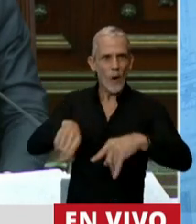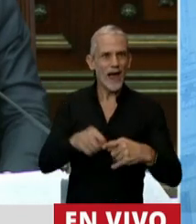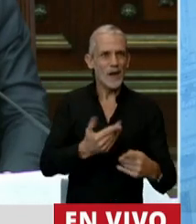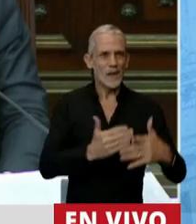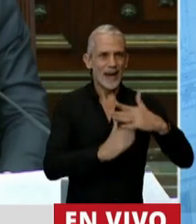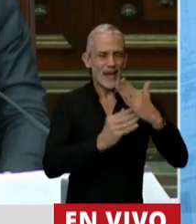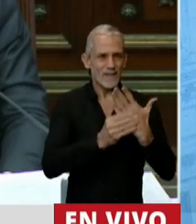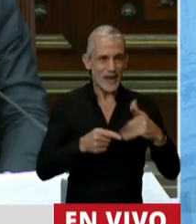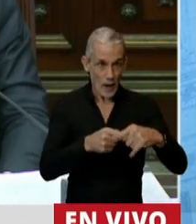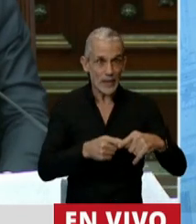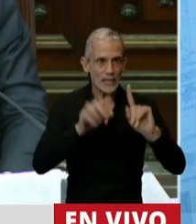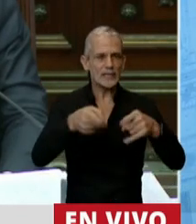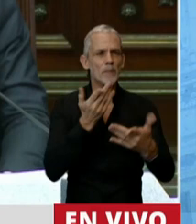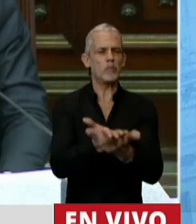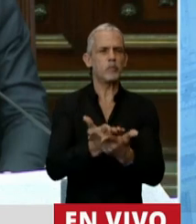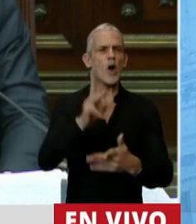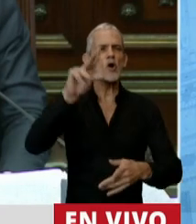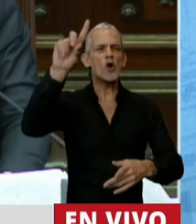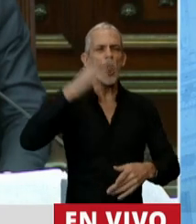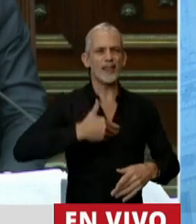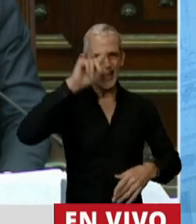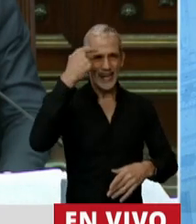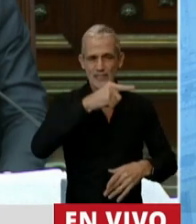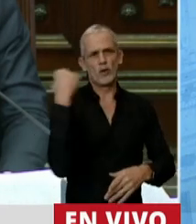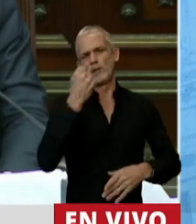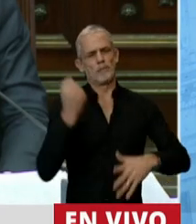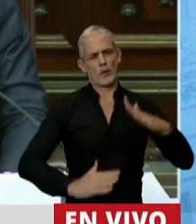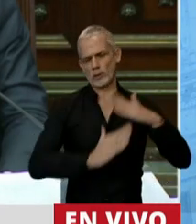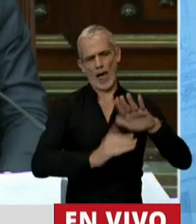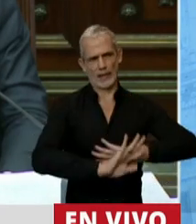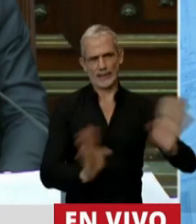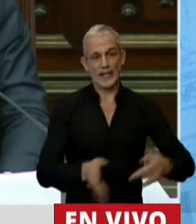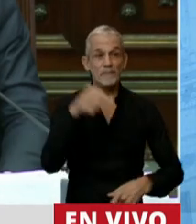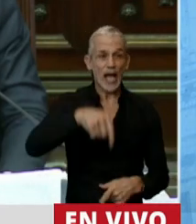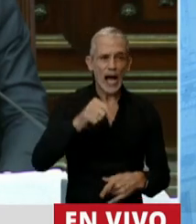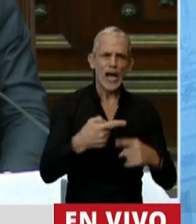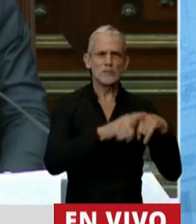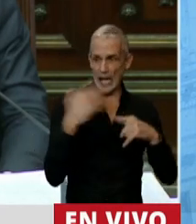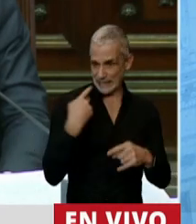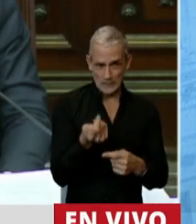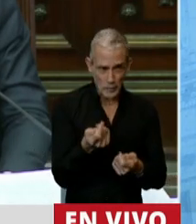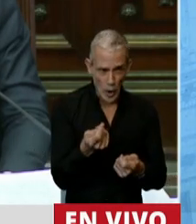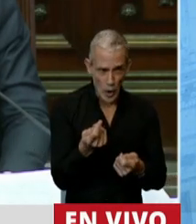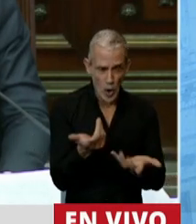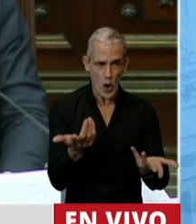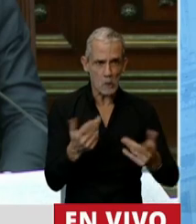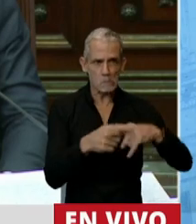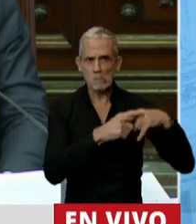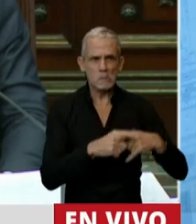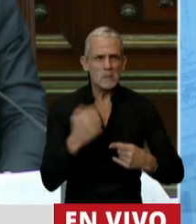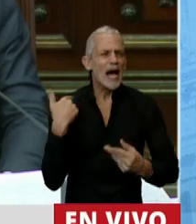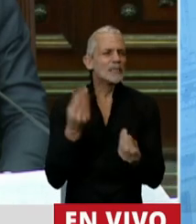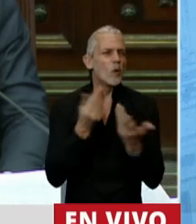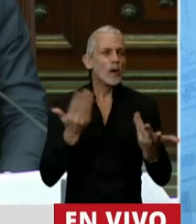Jefe de Gabinete lo planteaba muy bien, el rol del Estado es central. Acá se discutió hace muy poquito. Hace